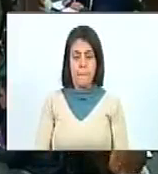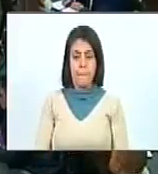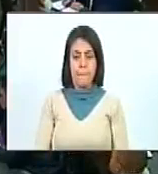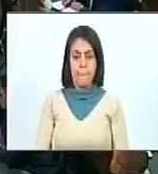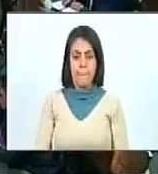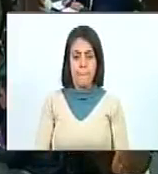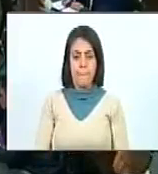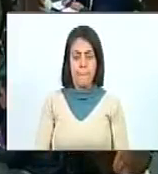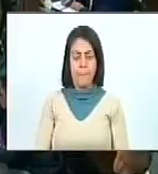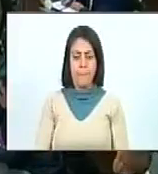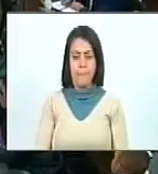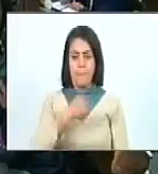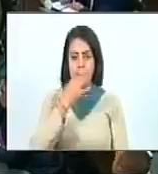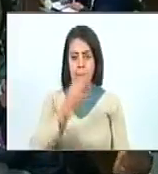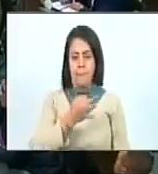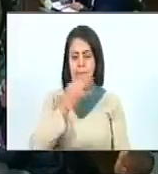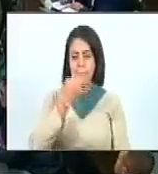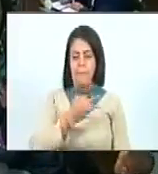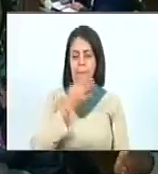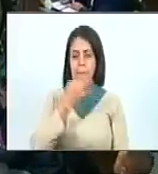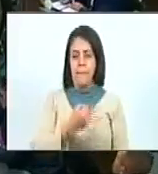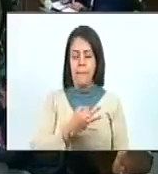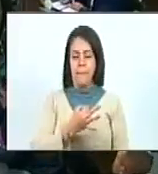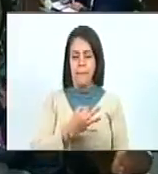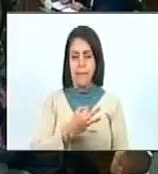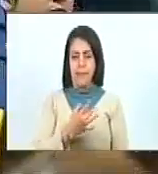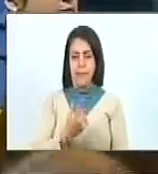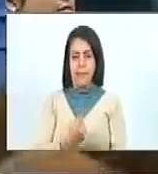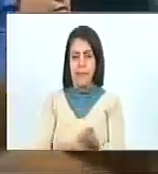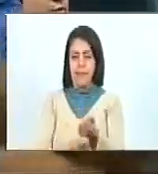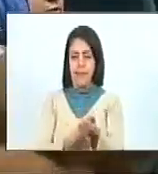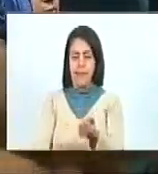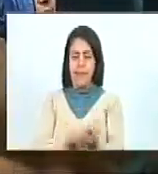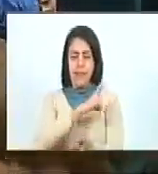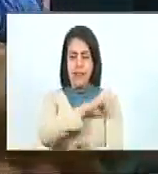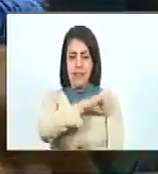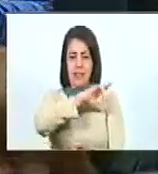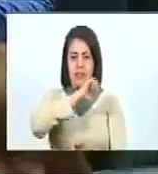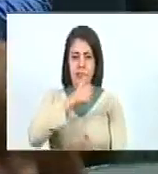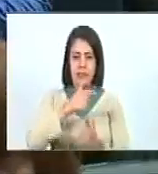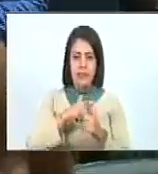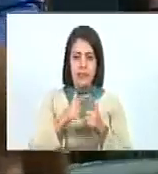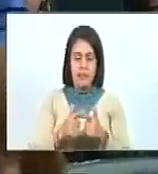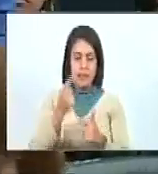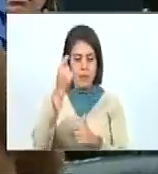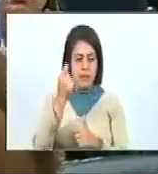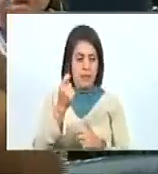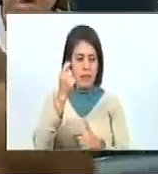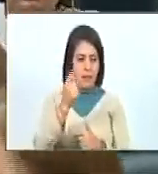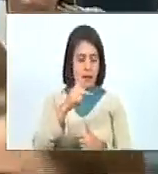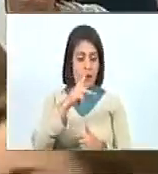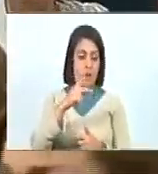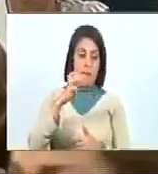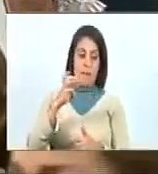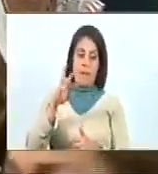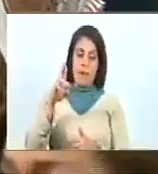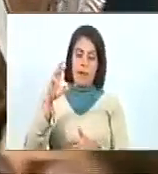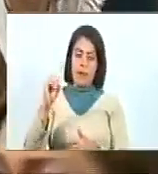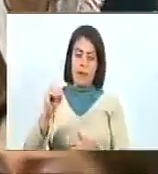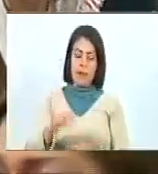Bueno, buenas tardes, hermanos de la Junta Directiva, diputado Pedro Infante,